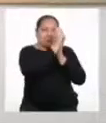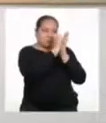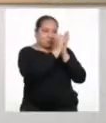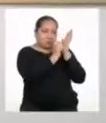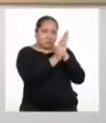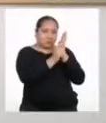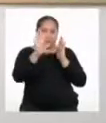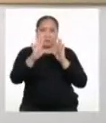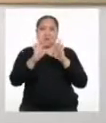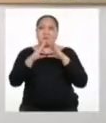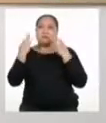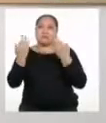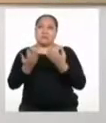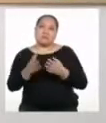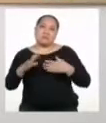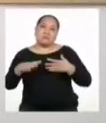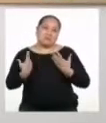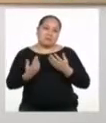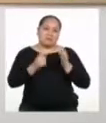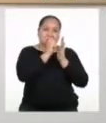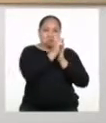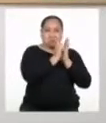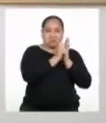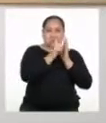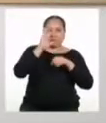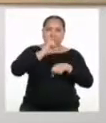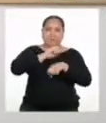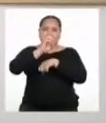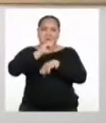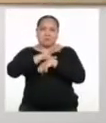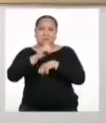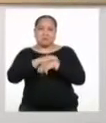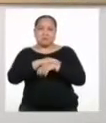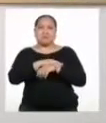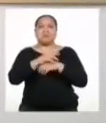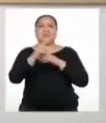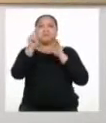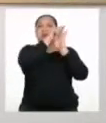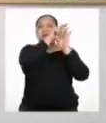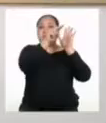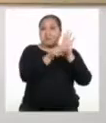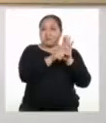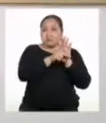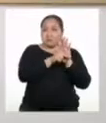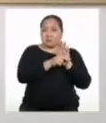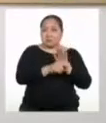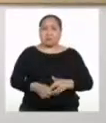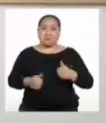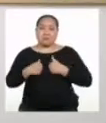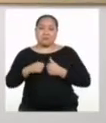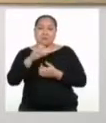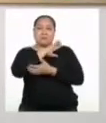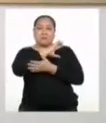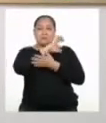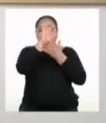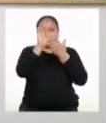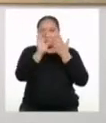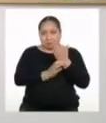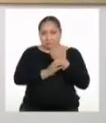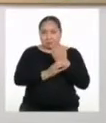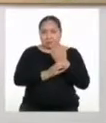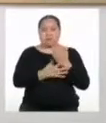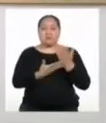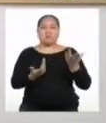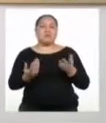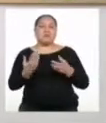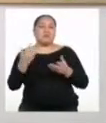texto para tu familia, se me ocurre que podrías redactar tus recomendaciones como normas de convivencia. La característica principal de un acuerdo